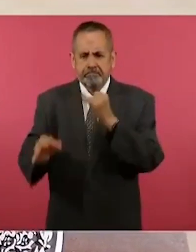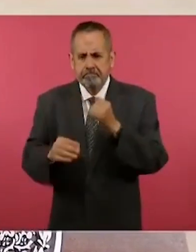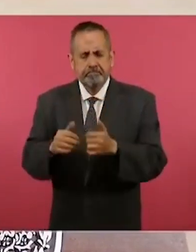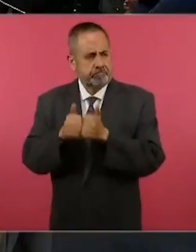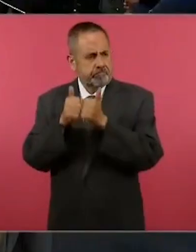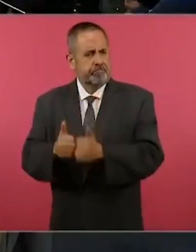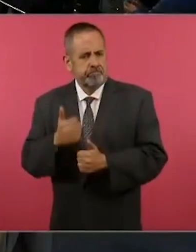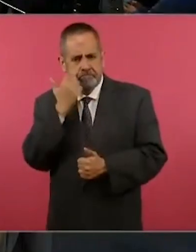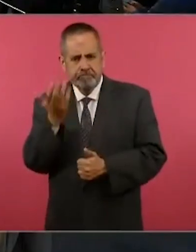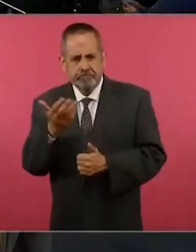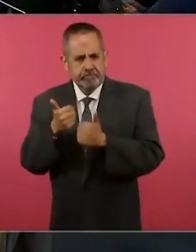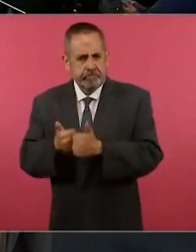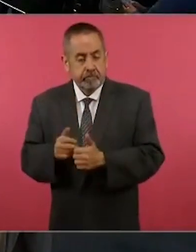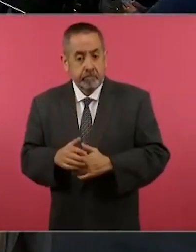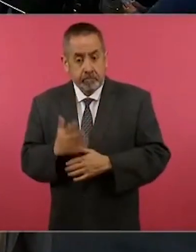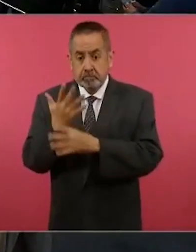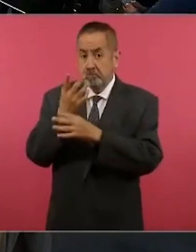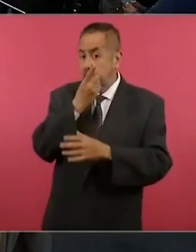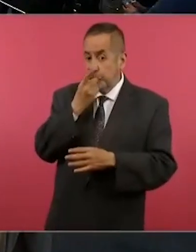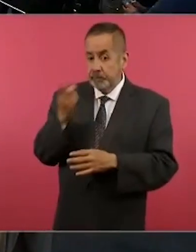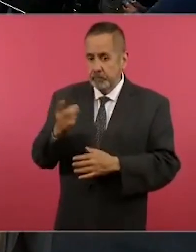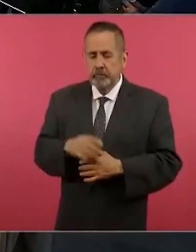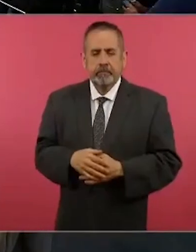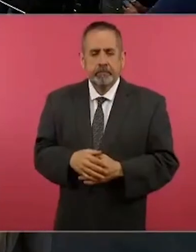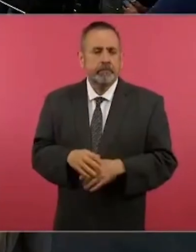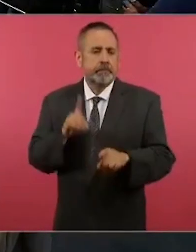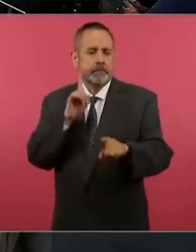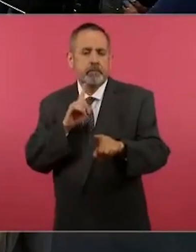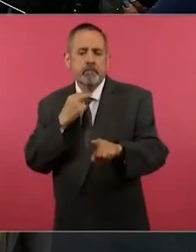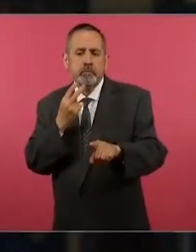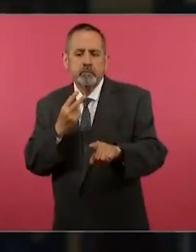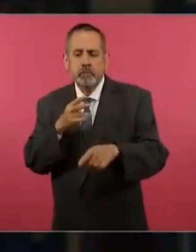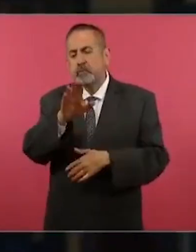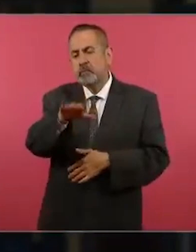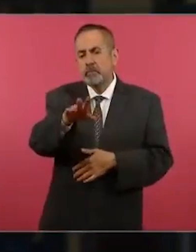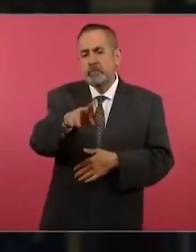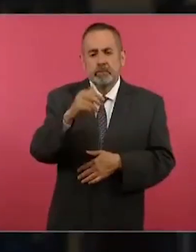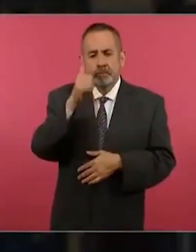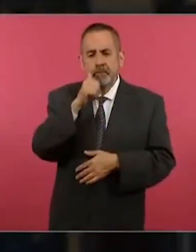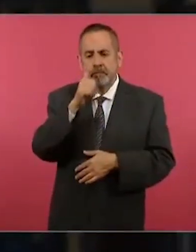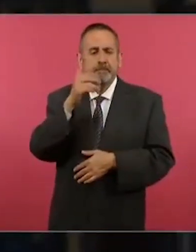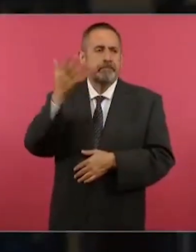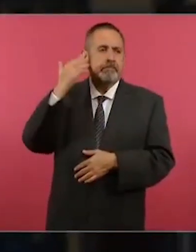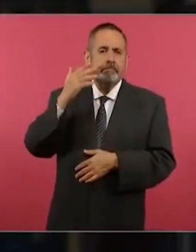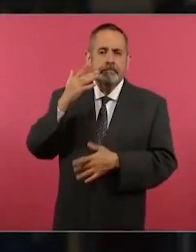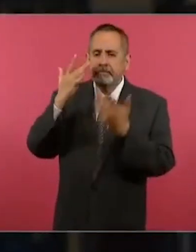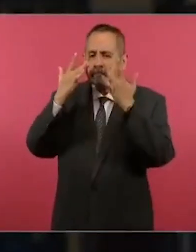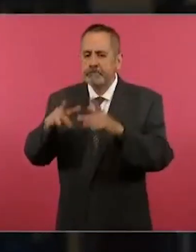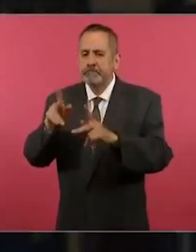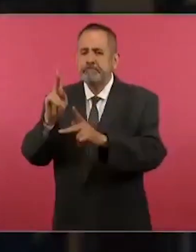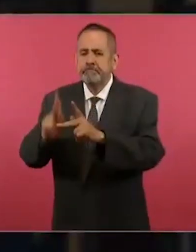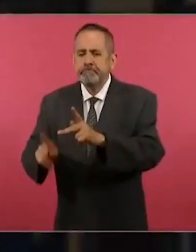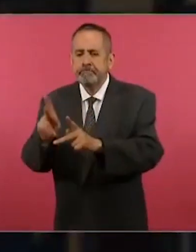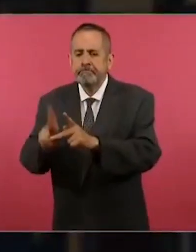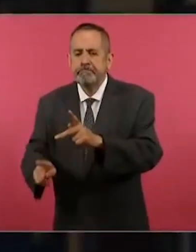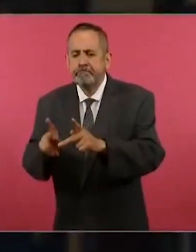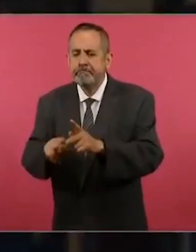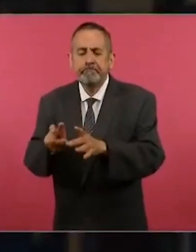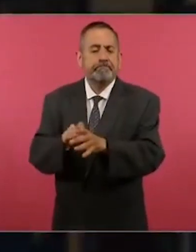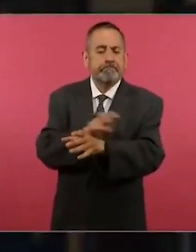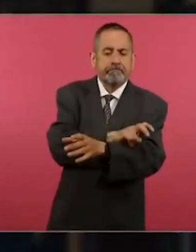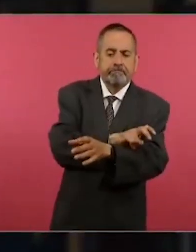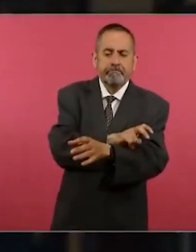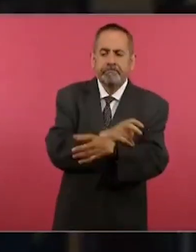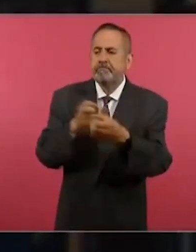ese tipo de situaciones es lo que ha sucedido en nuestro país, que todo se queda a medias, nadie concluye. Entonces,